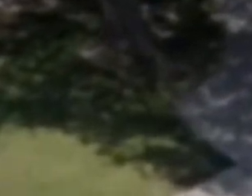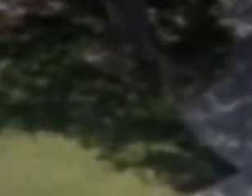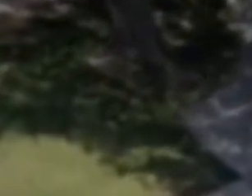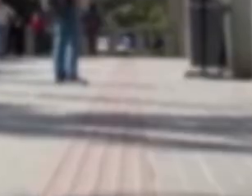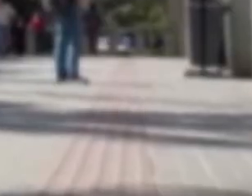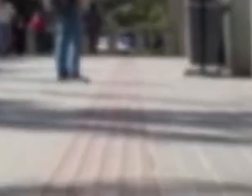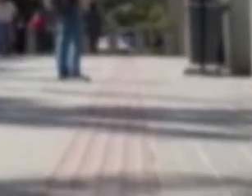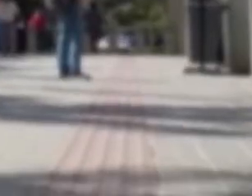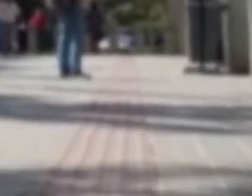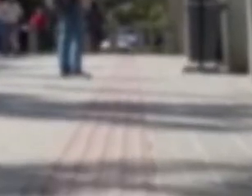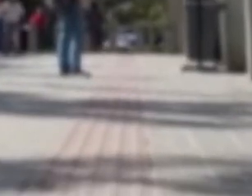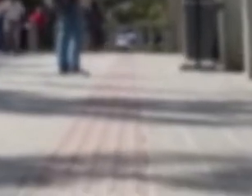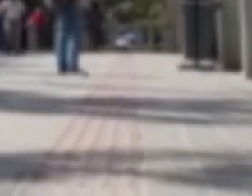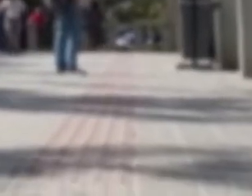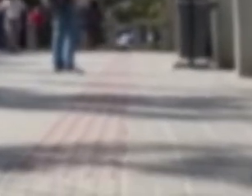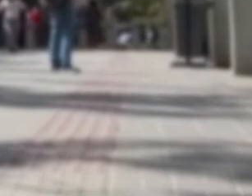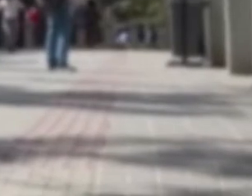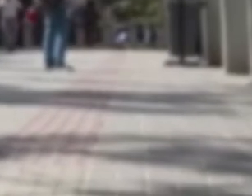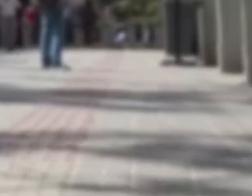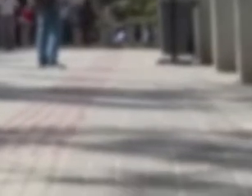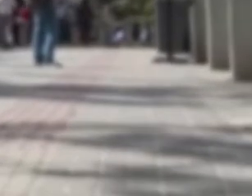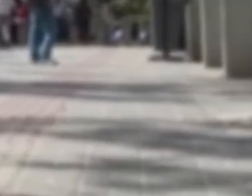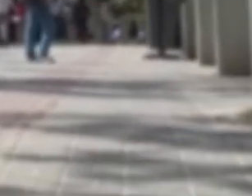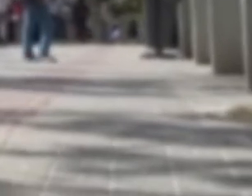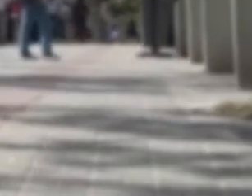Gracias por